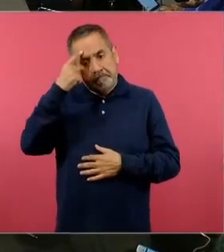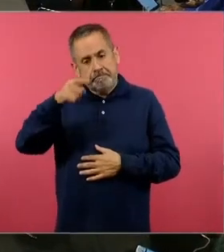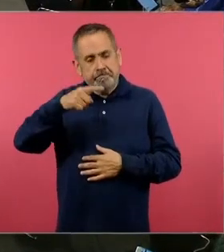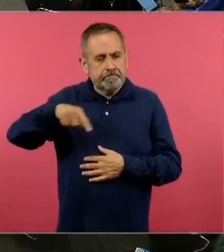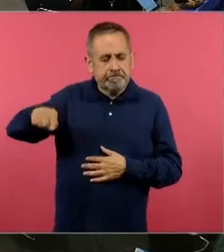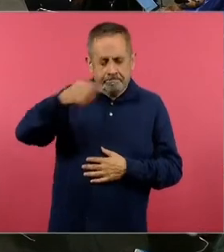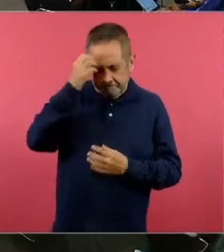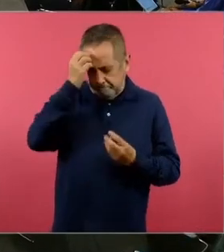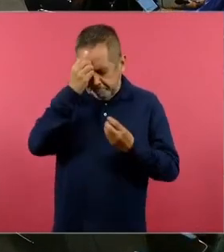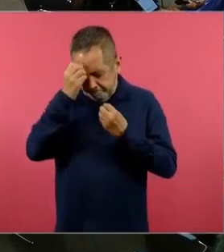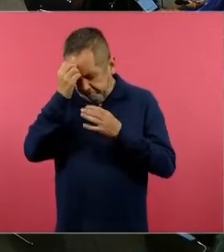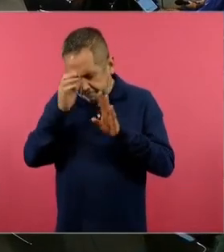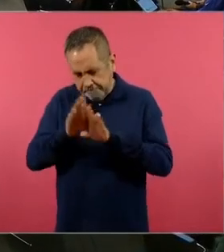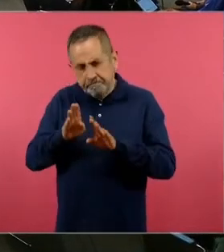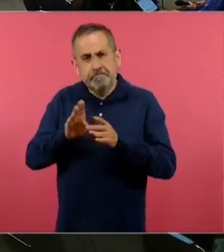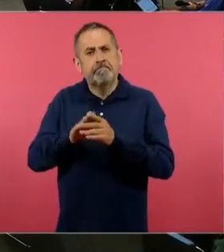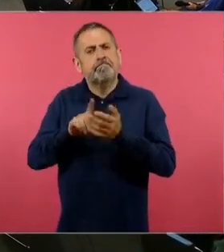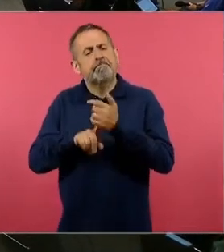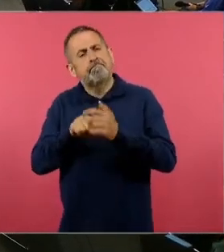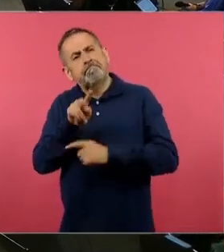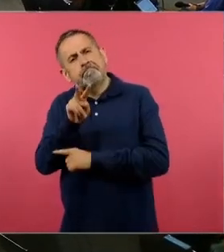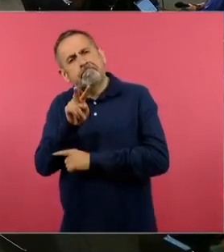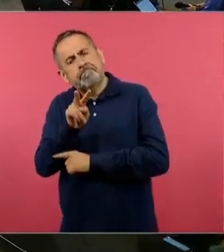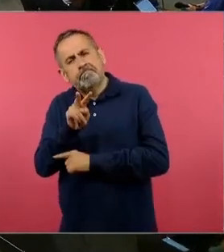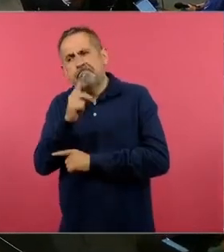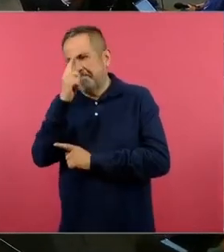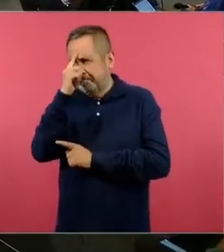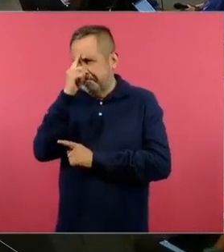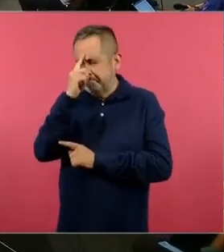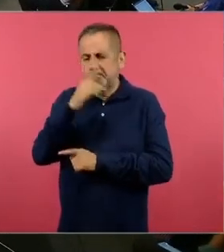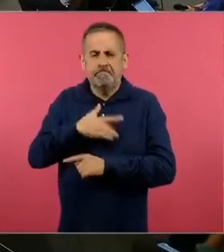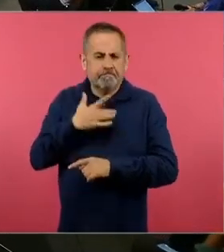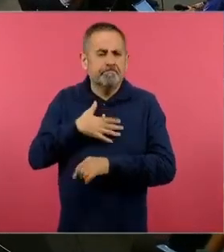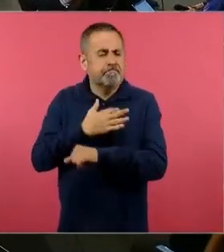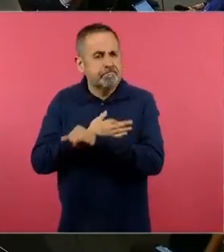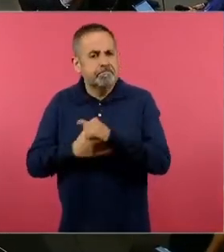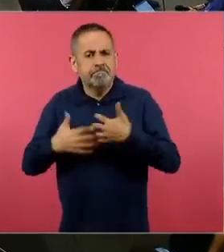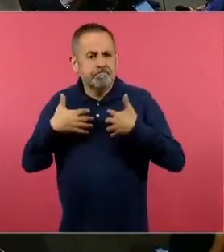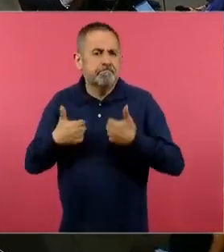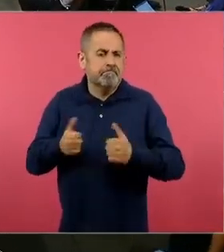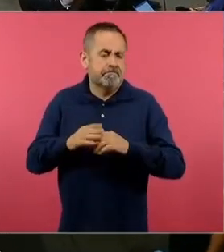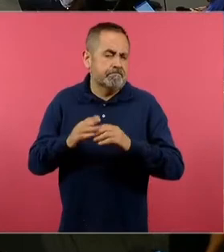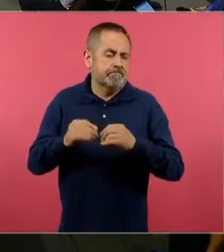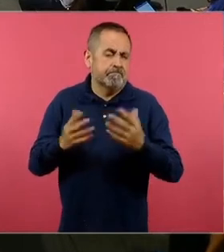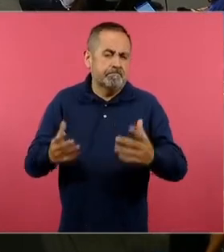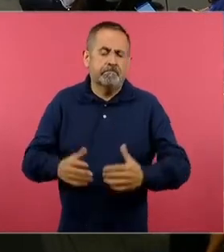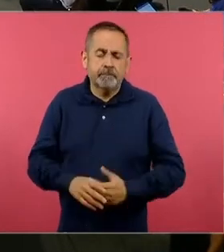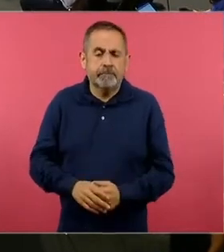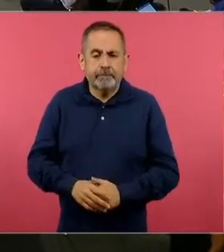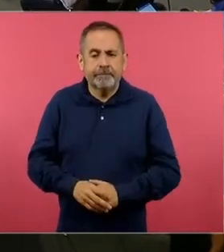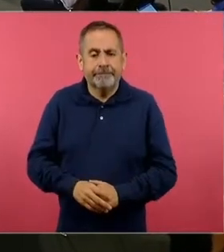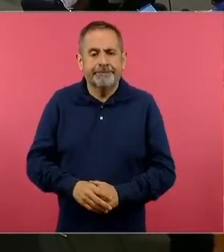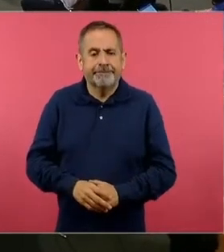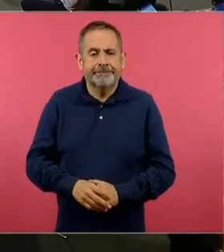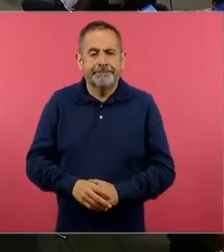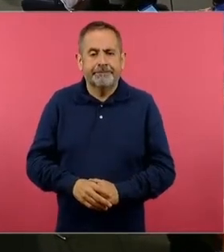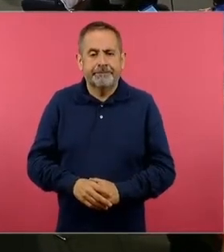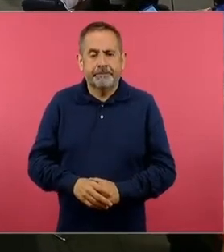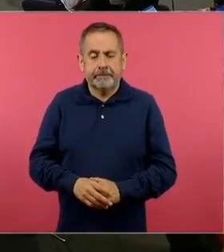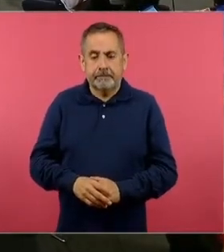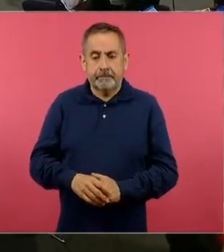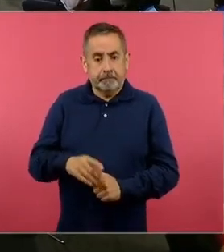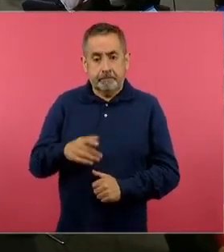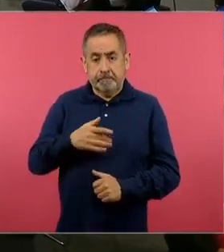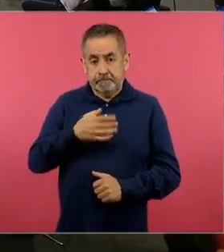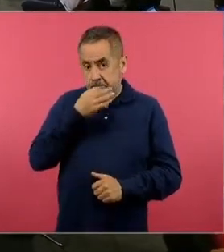reflexionarlas, para poder problematizarlas en el mejor sentido de la palabra. Entonces, tengan